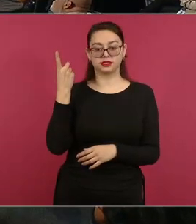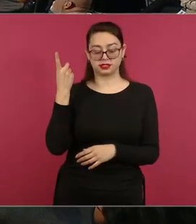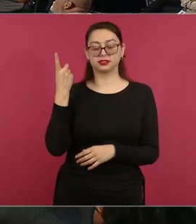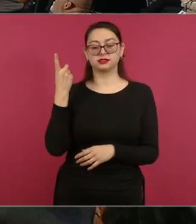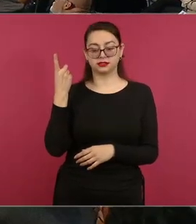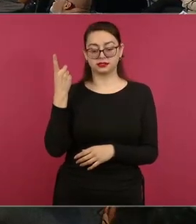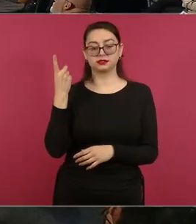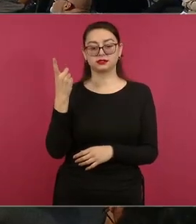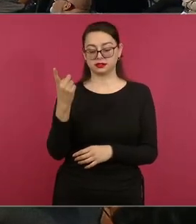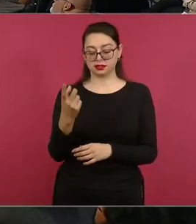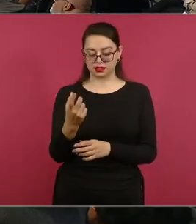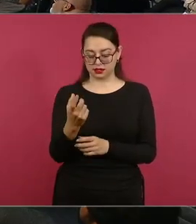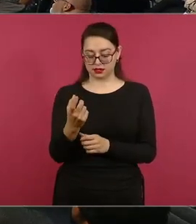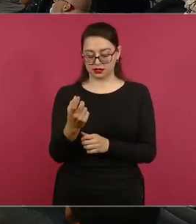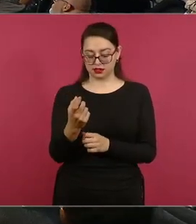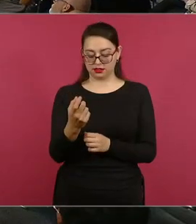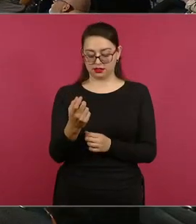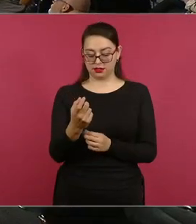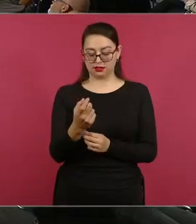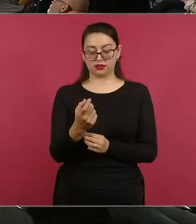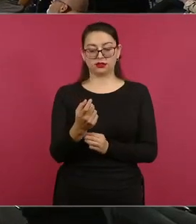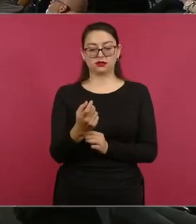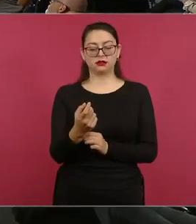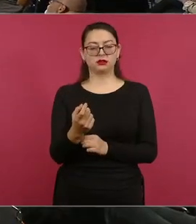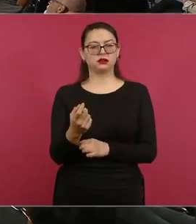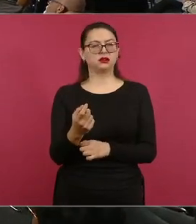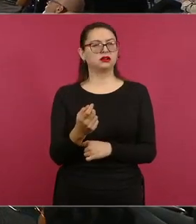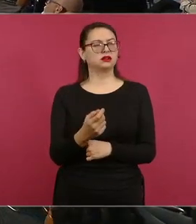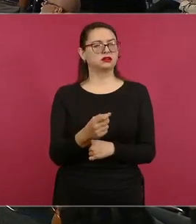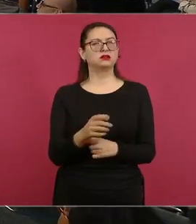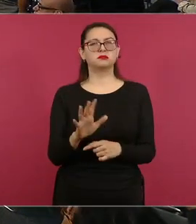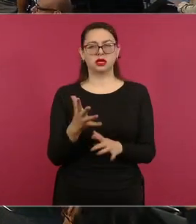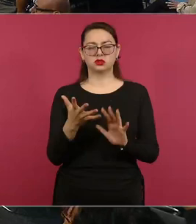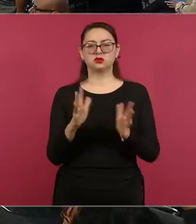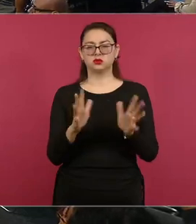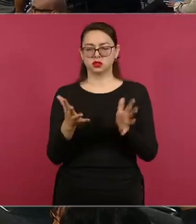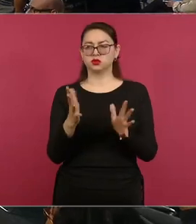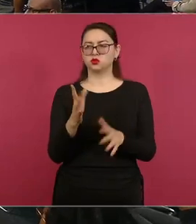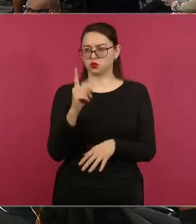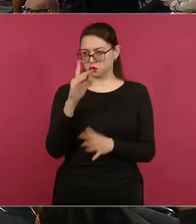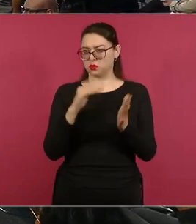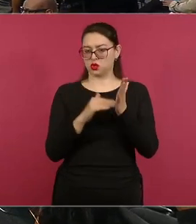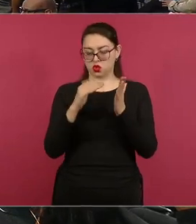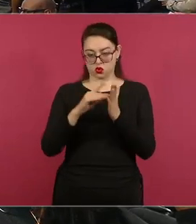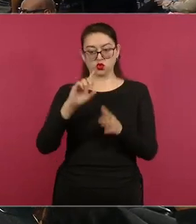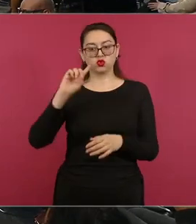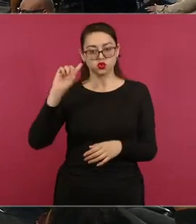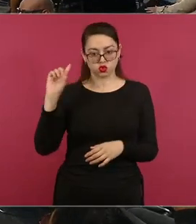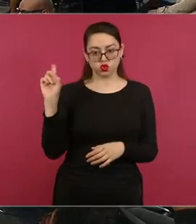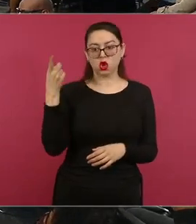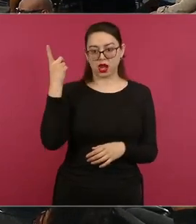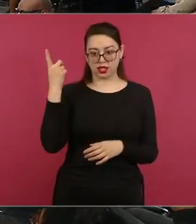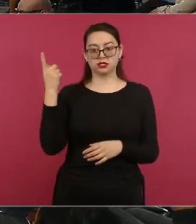900 mil o un millón de dólares aproximadamente.